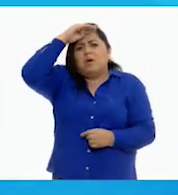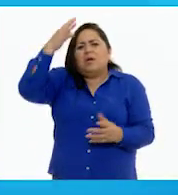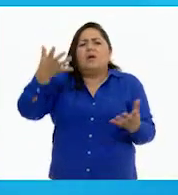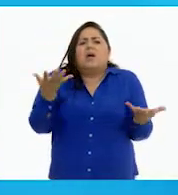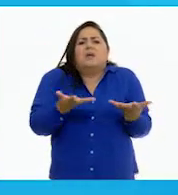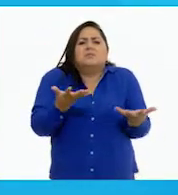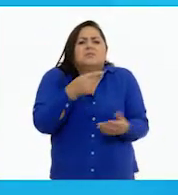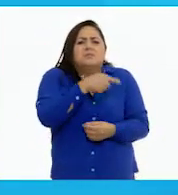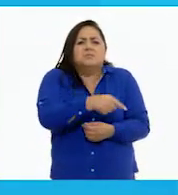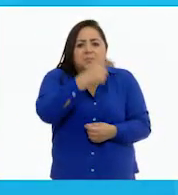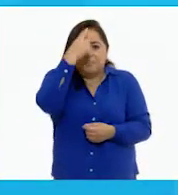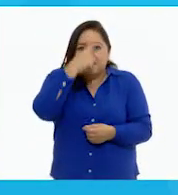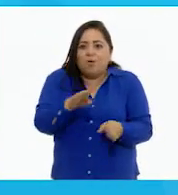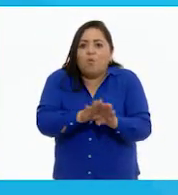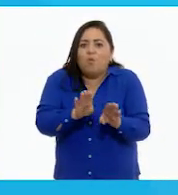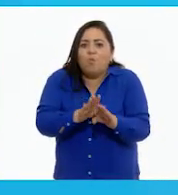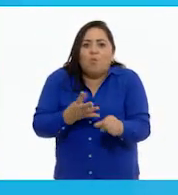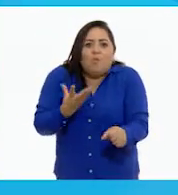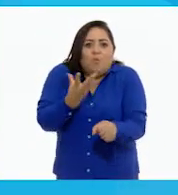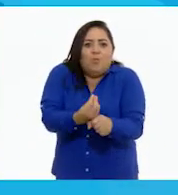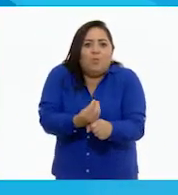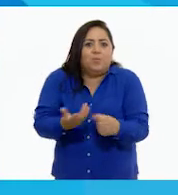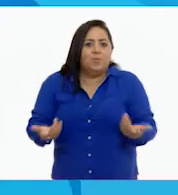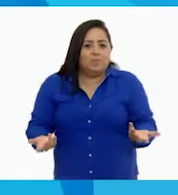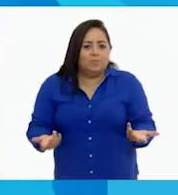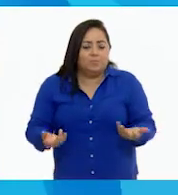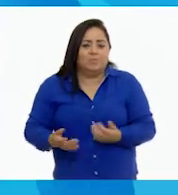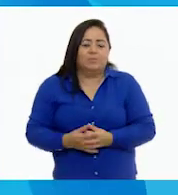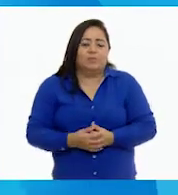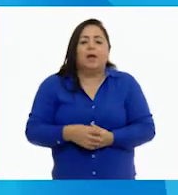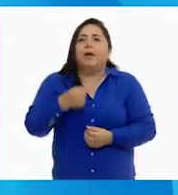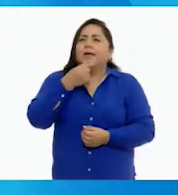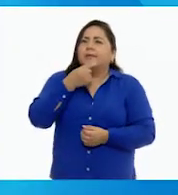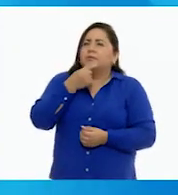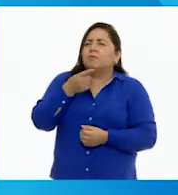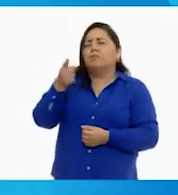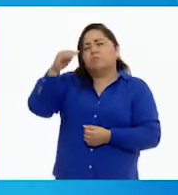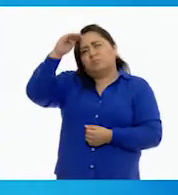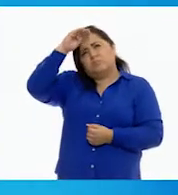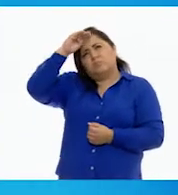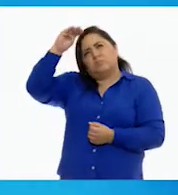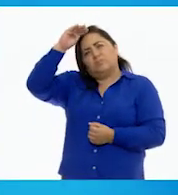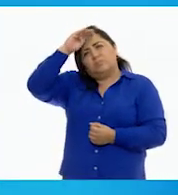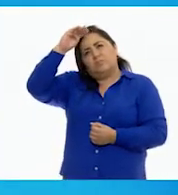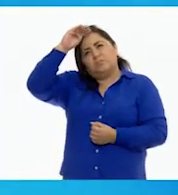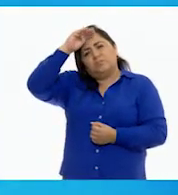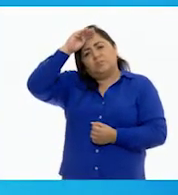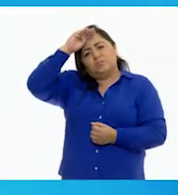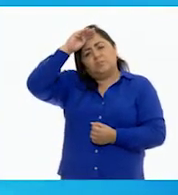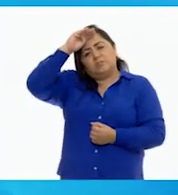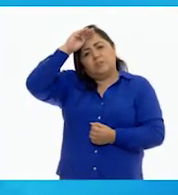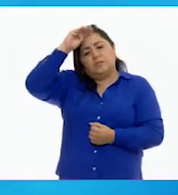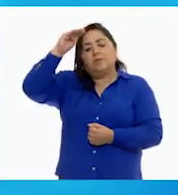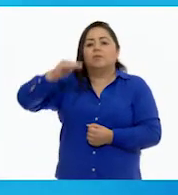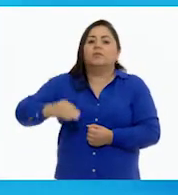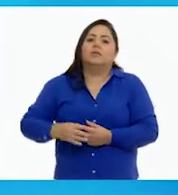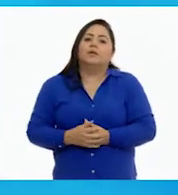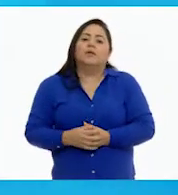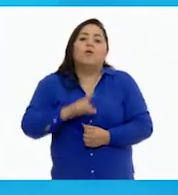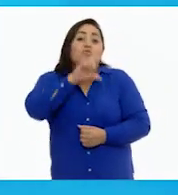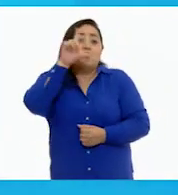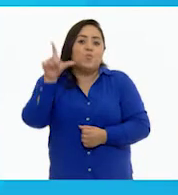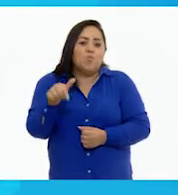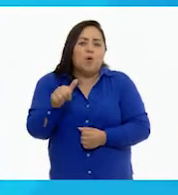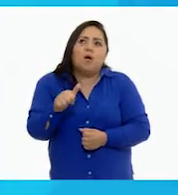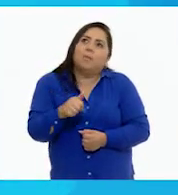debes de hacer para arreglarlo? Daniel se quedó pensando un momento. Y